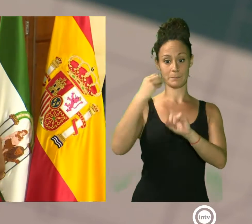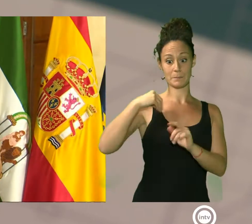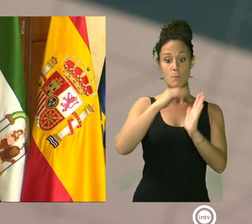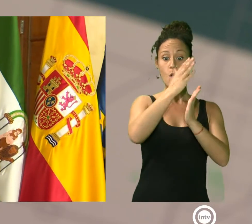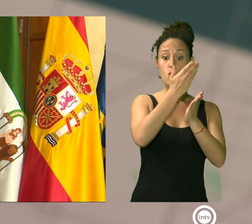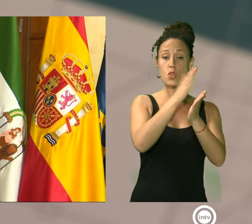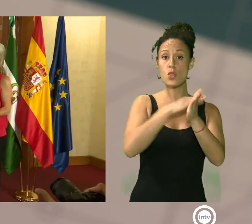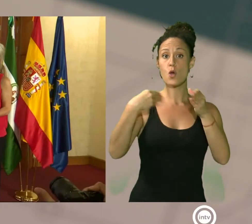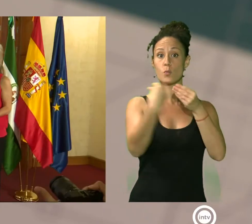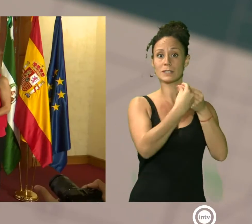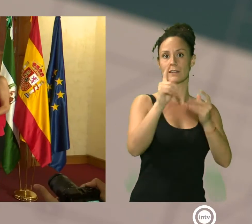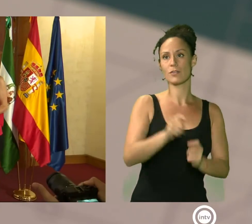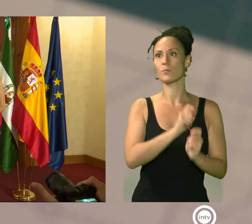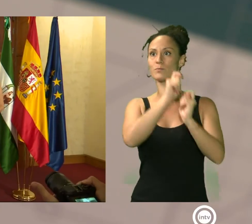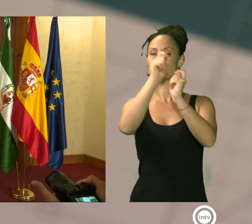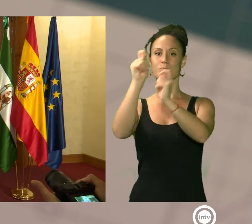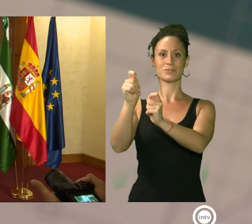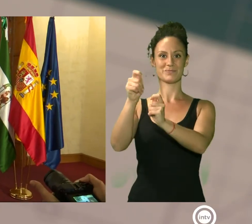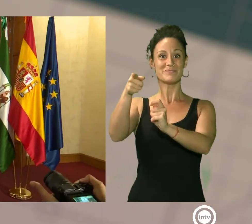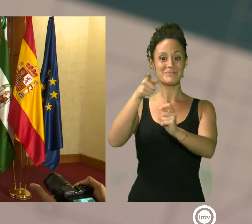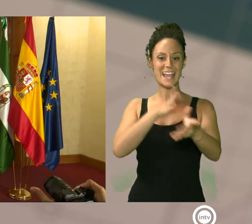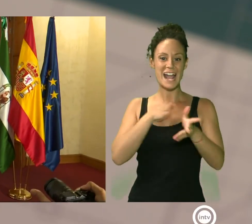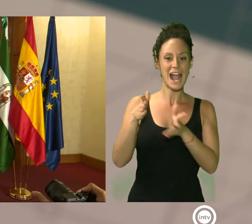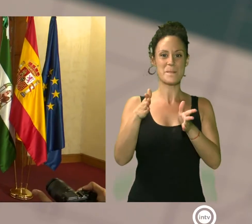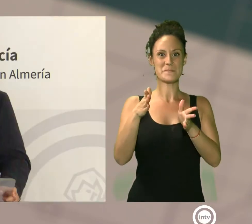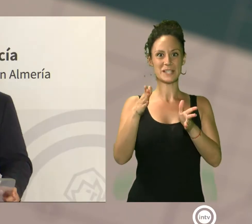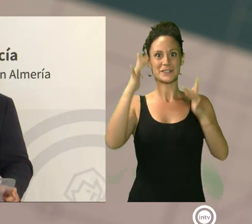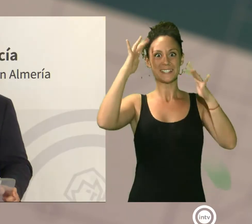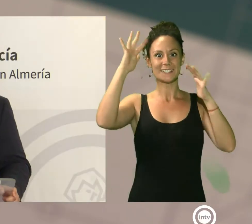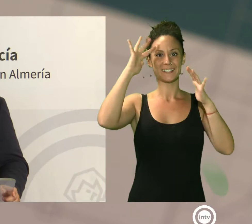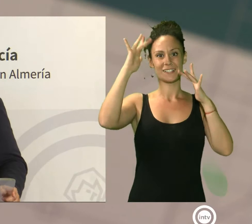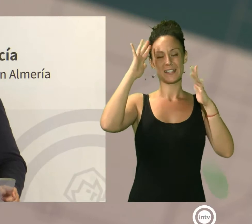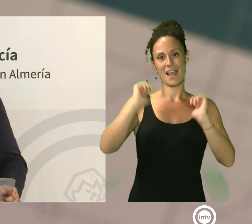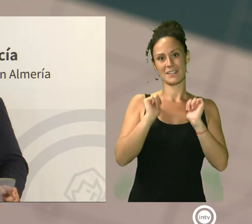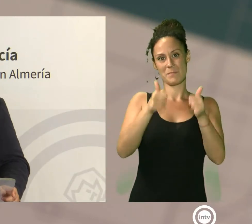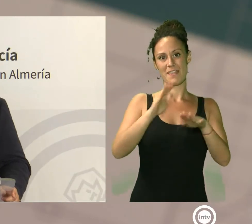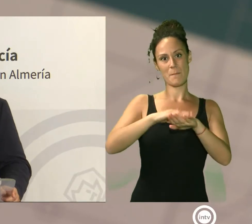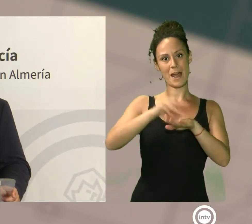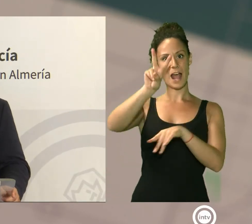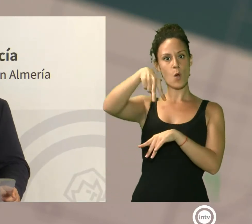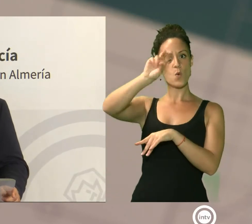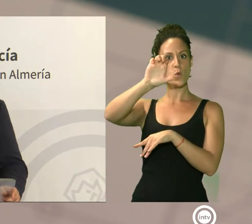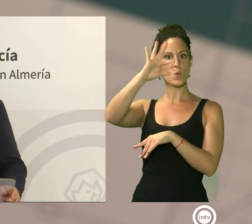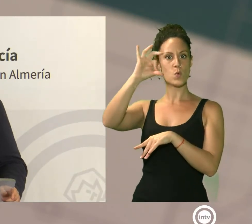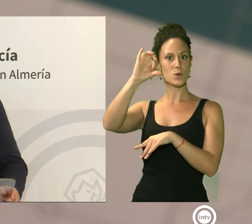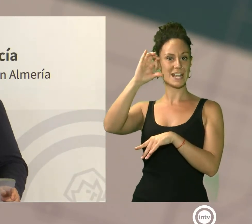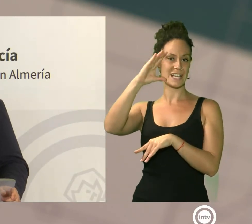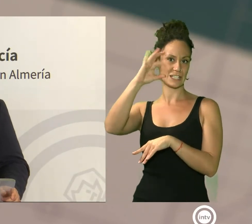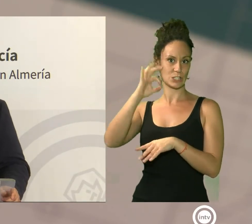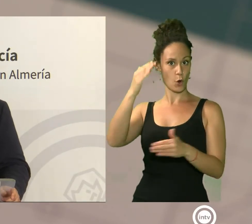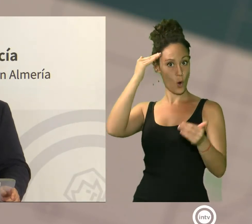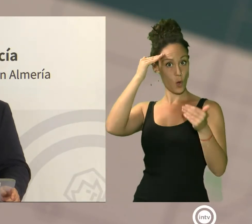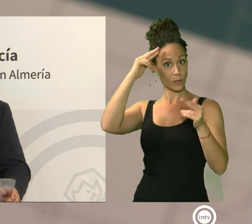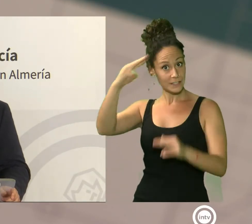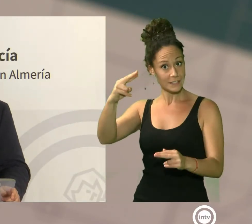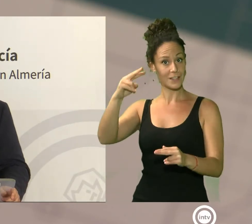que se inicia un camino ilusionante para lograr esta distinción de la Unesco. El pasado y el presente de nuestro pueblo están labrados con un mazo y un